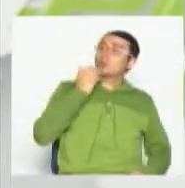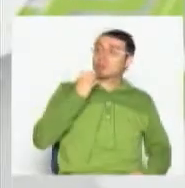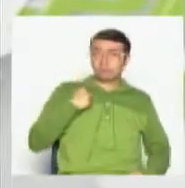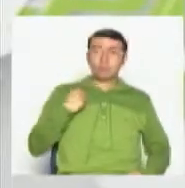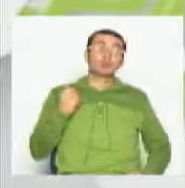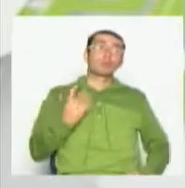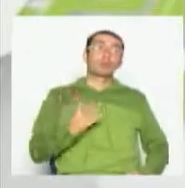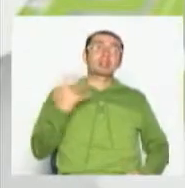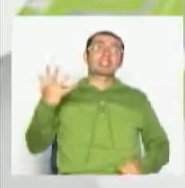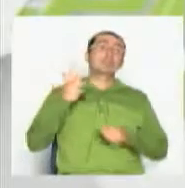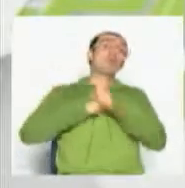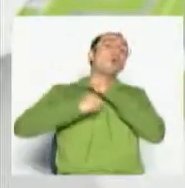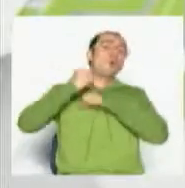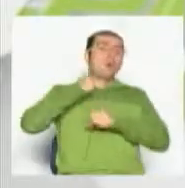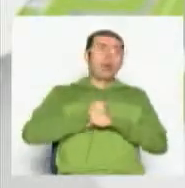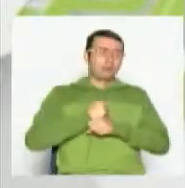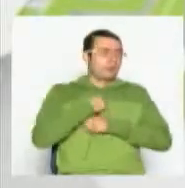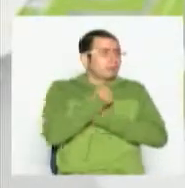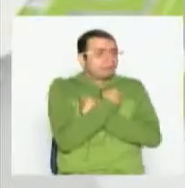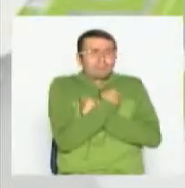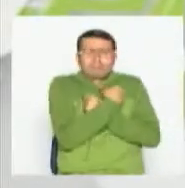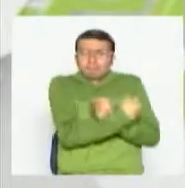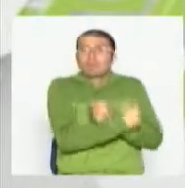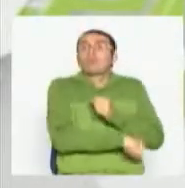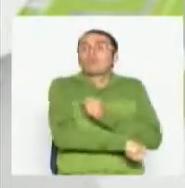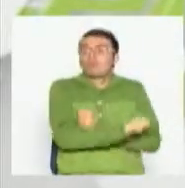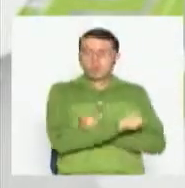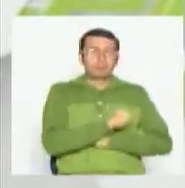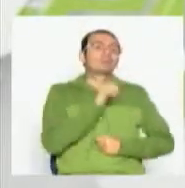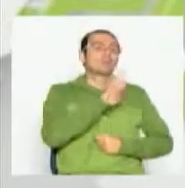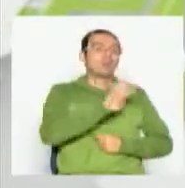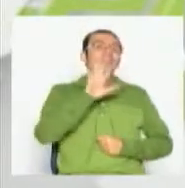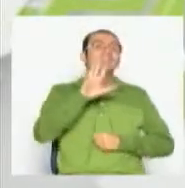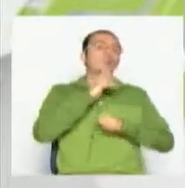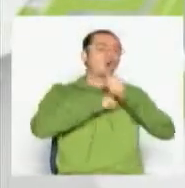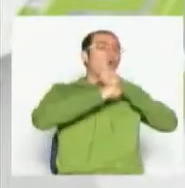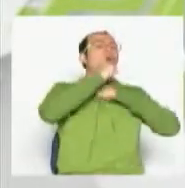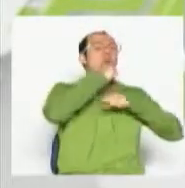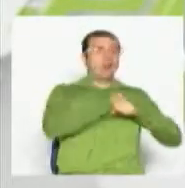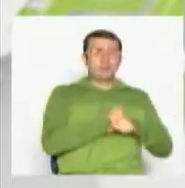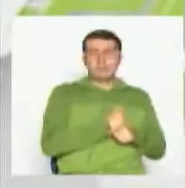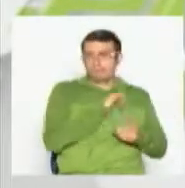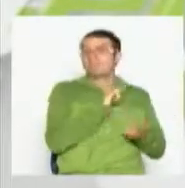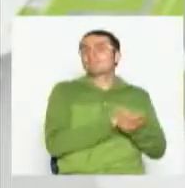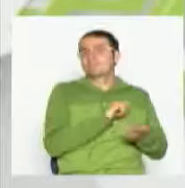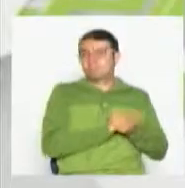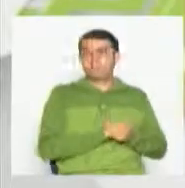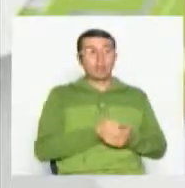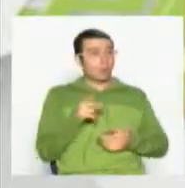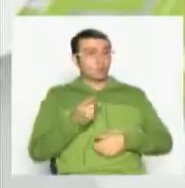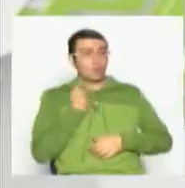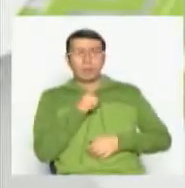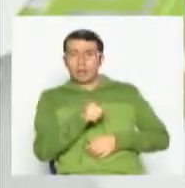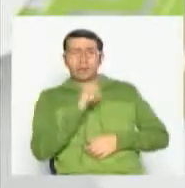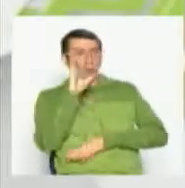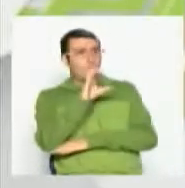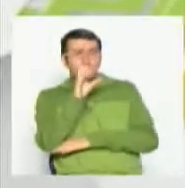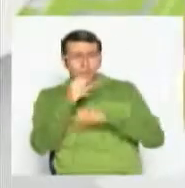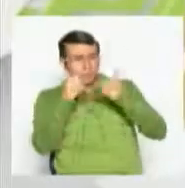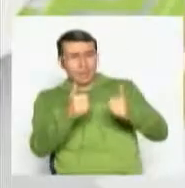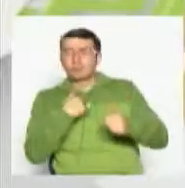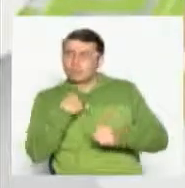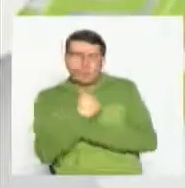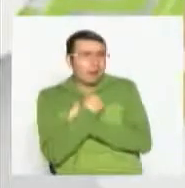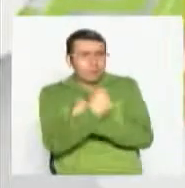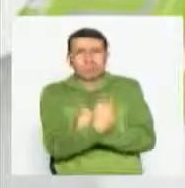45 años que tengo y lo amo desde hace 45 años, y no lo voy a amar más o menos porque la selección le fue bien o mal. No, yo sigo